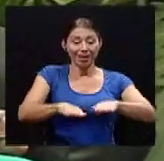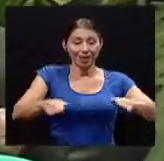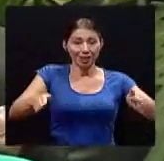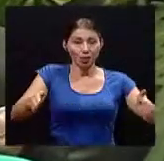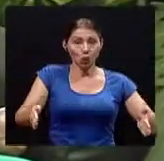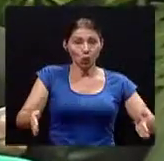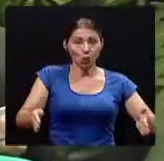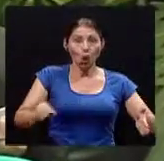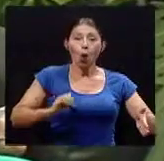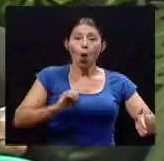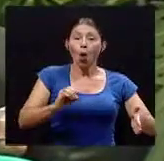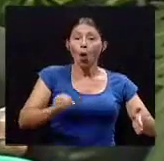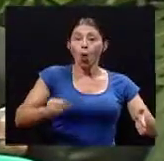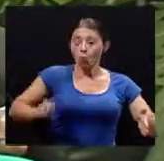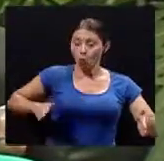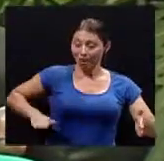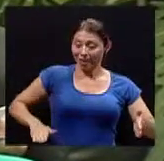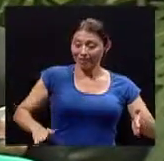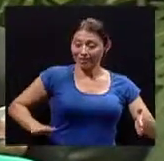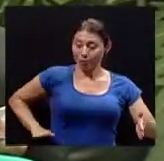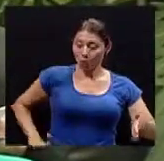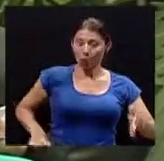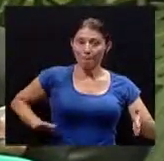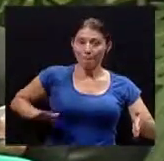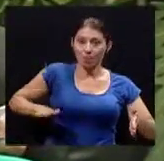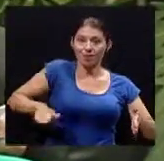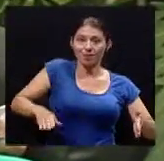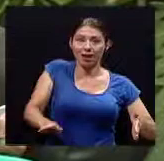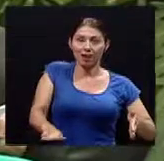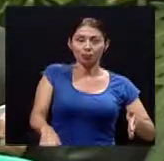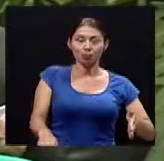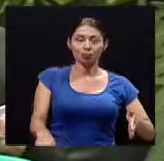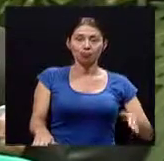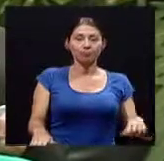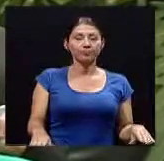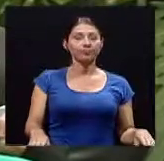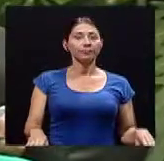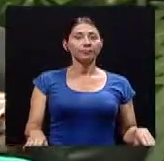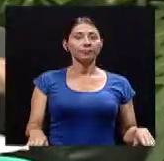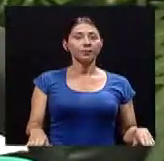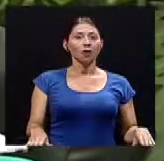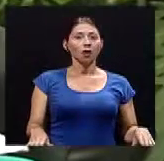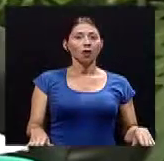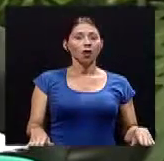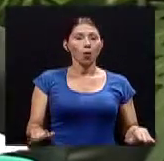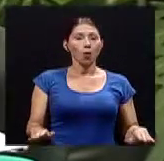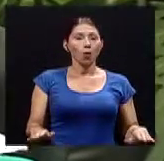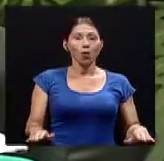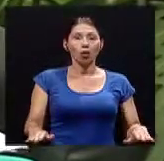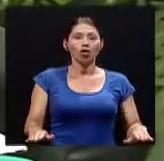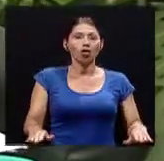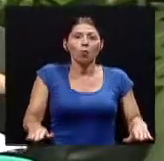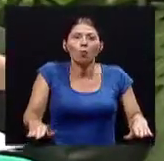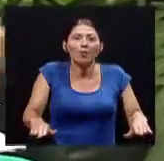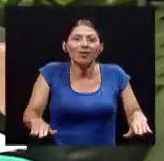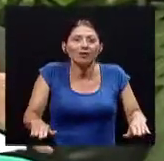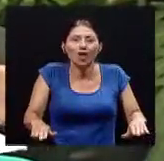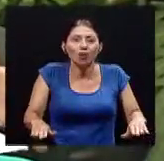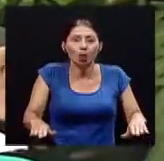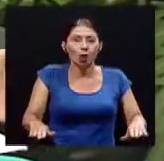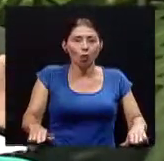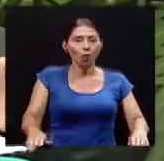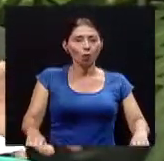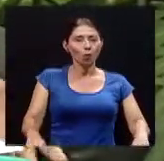colocar mis brazos no muy flexionados más bien un poco extendidos de la escuadra de los 90 grados